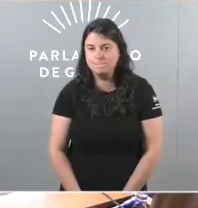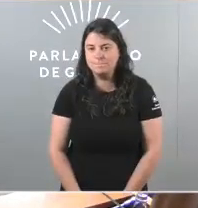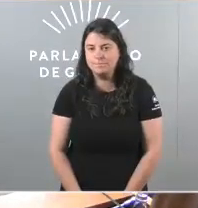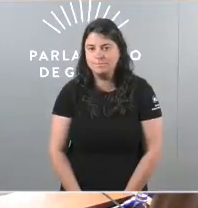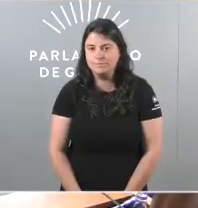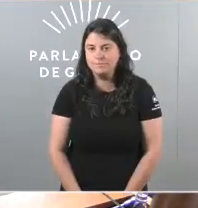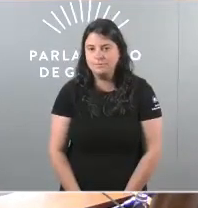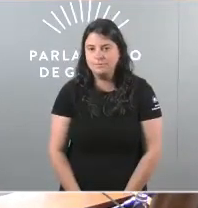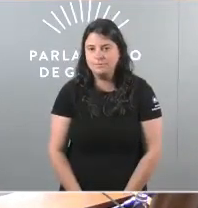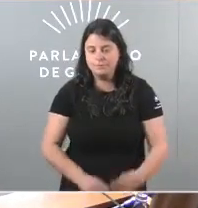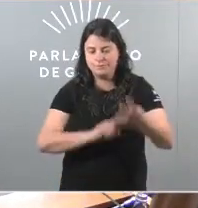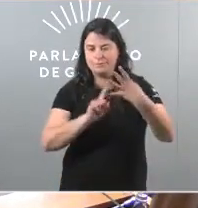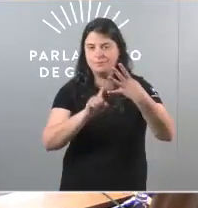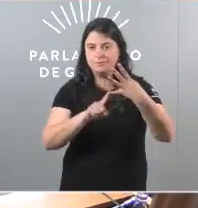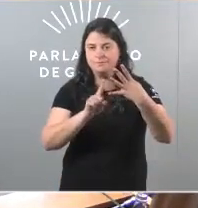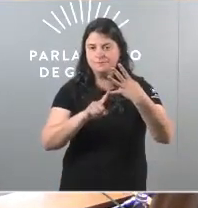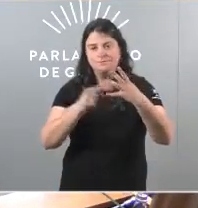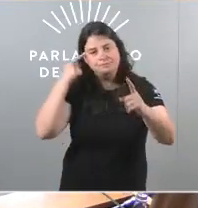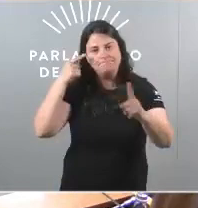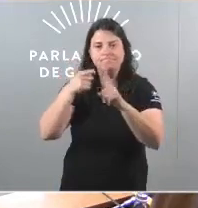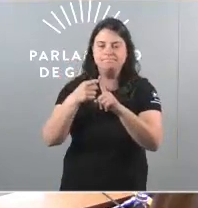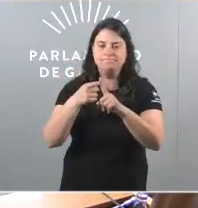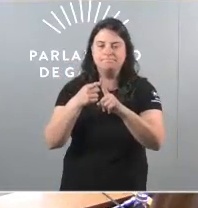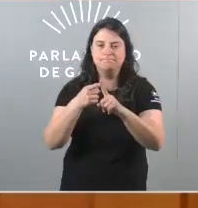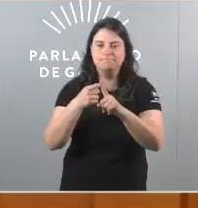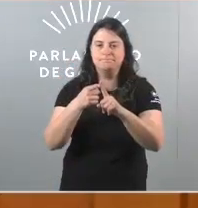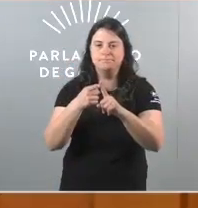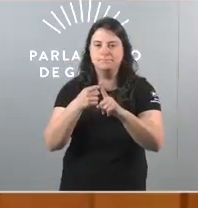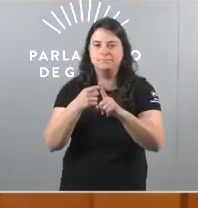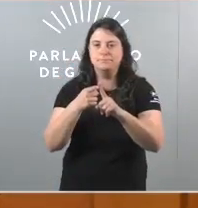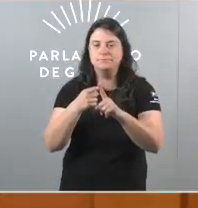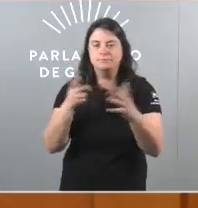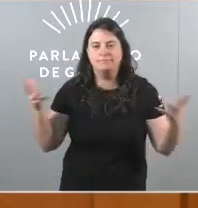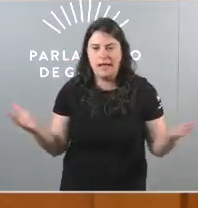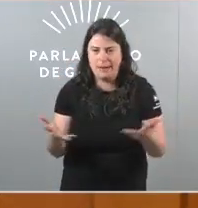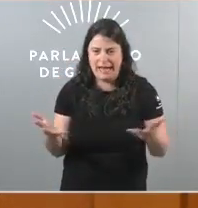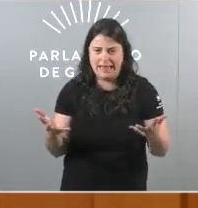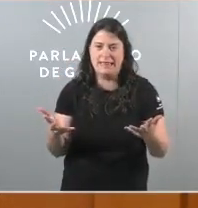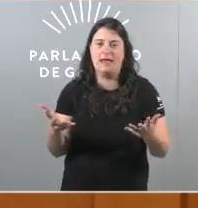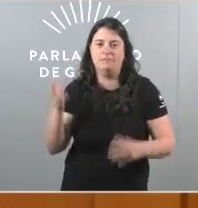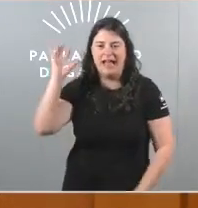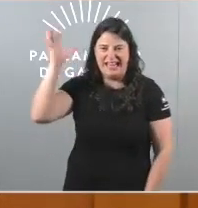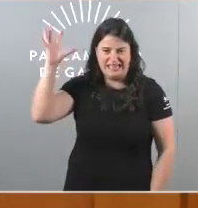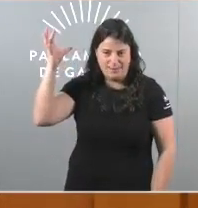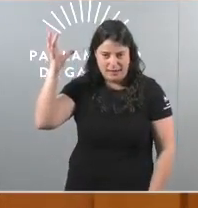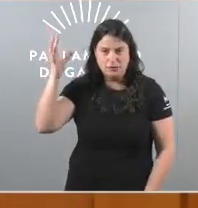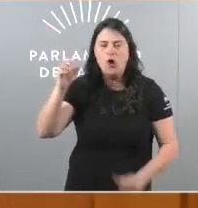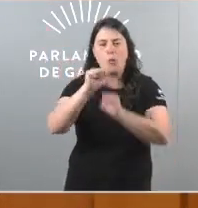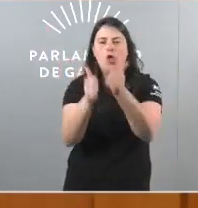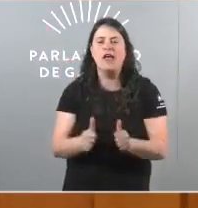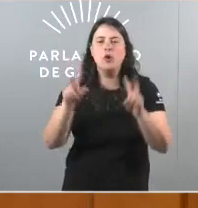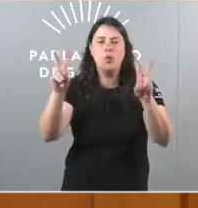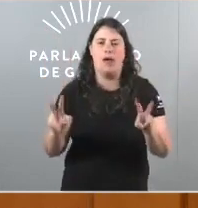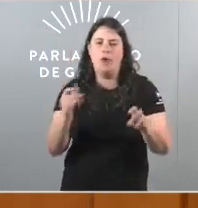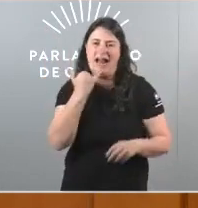O cuarto objetivo é a emerxencia climática e un novo modelo energético